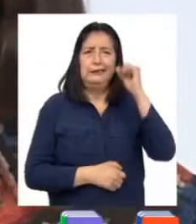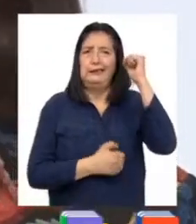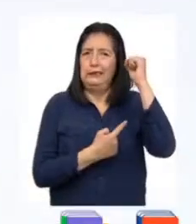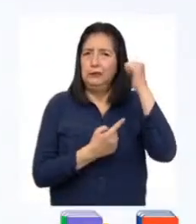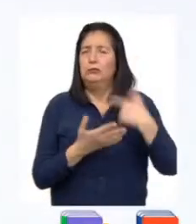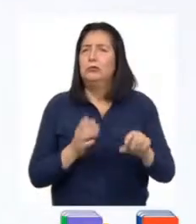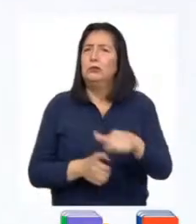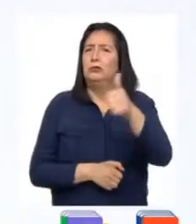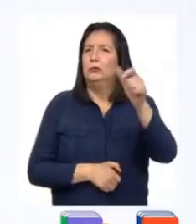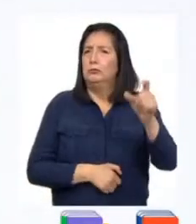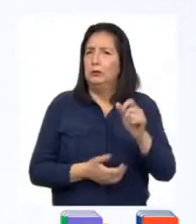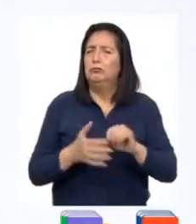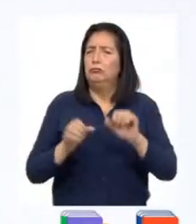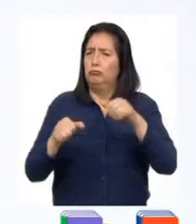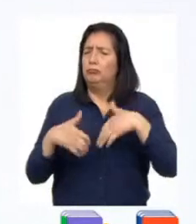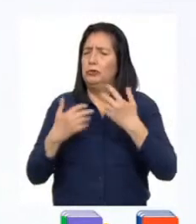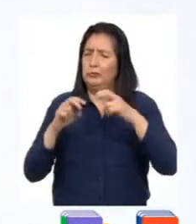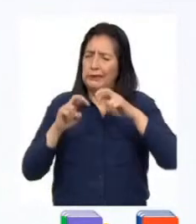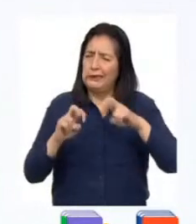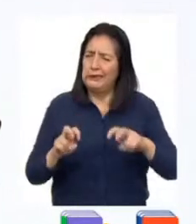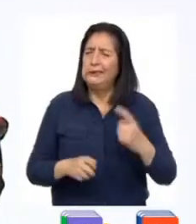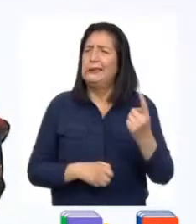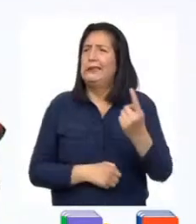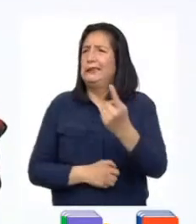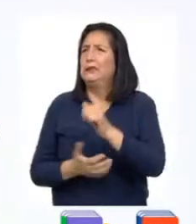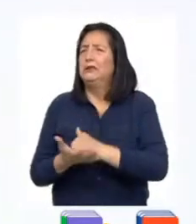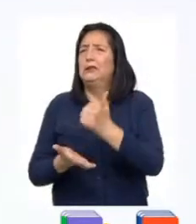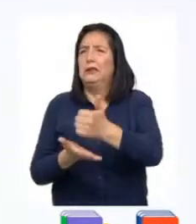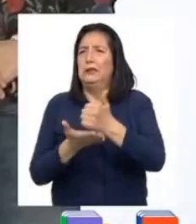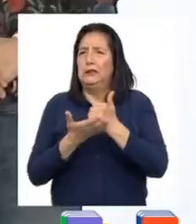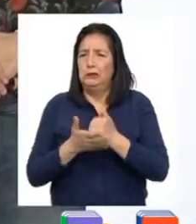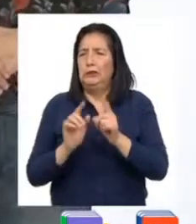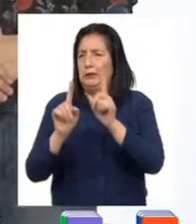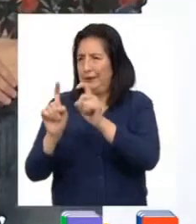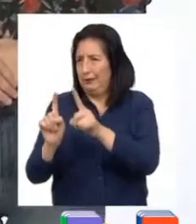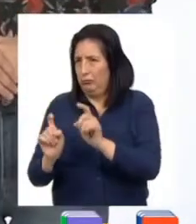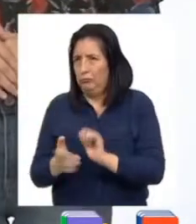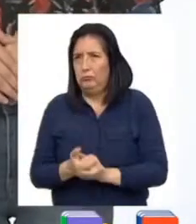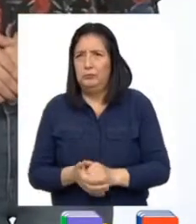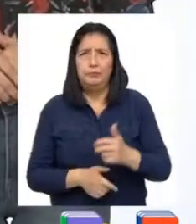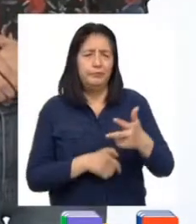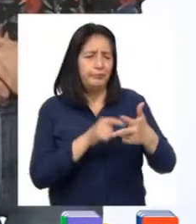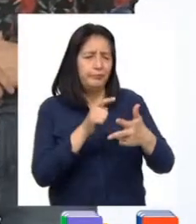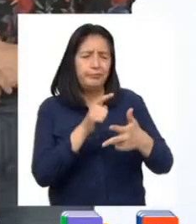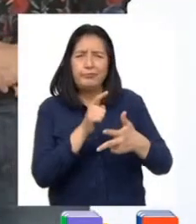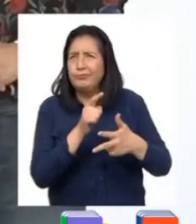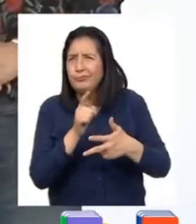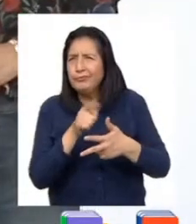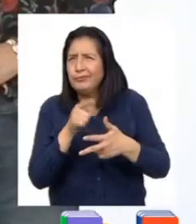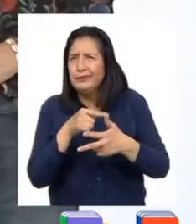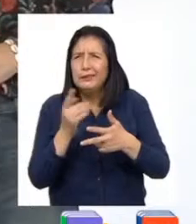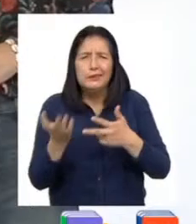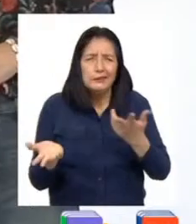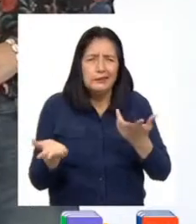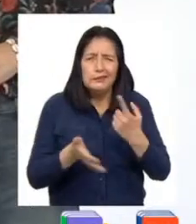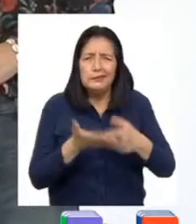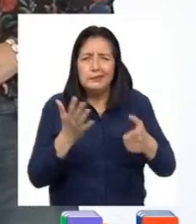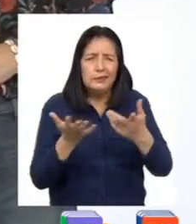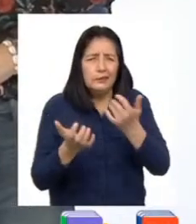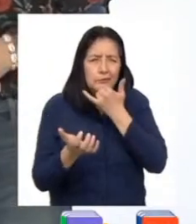el de los demás, podemos analizar cada caso con ayuda de las preguntas. ¿Qué tipo de situación presenta este caso?